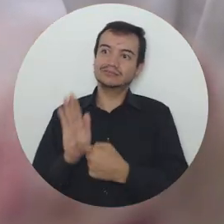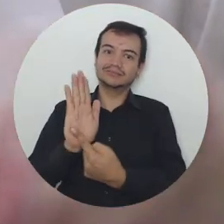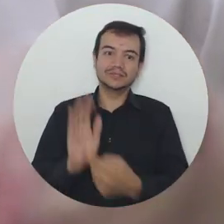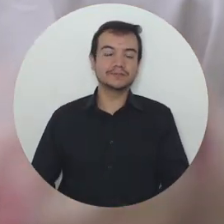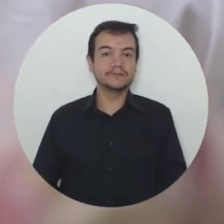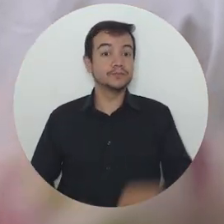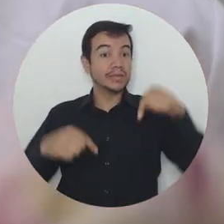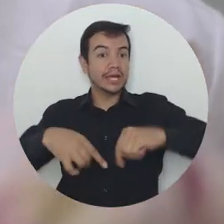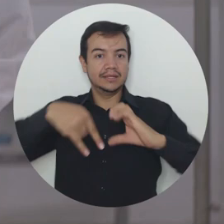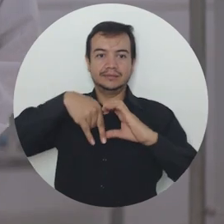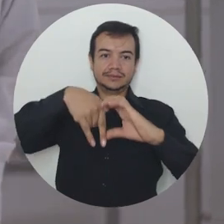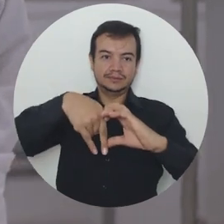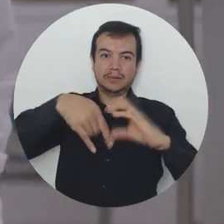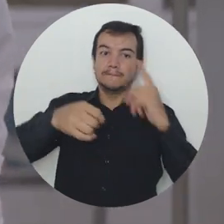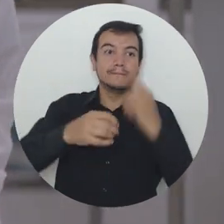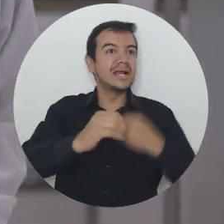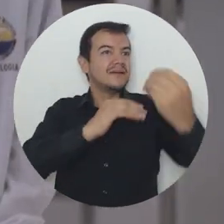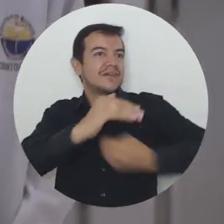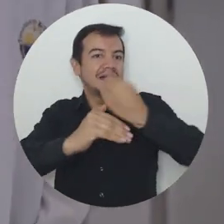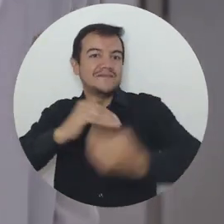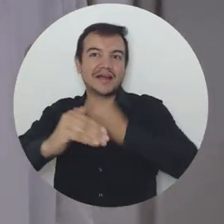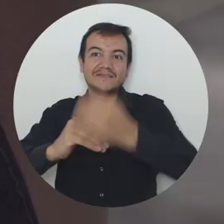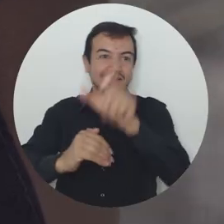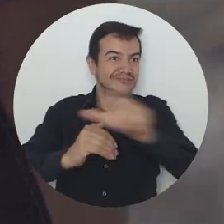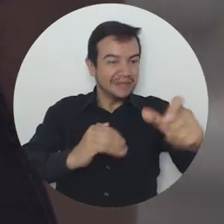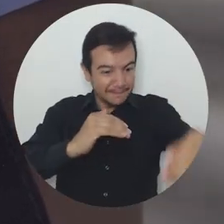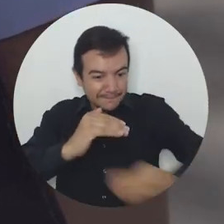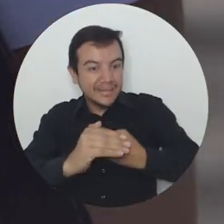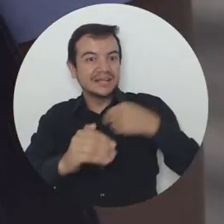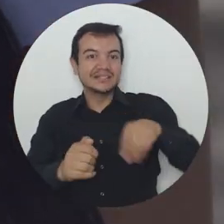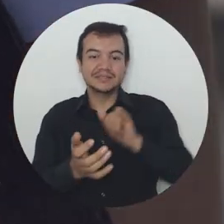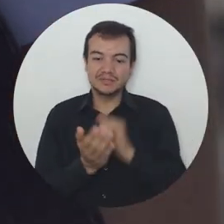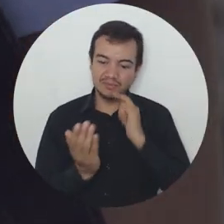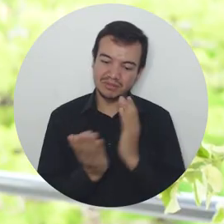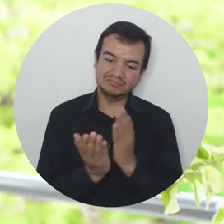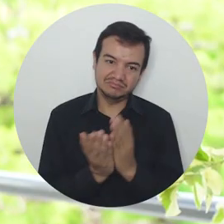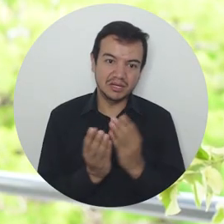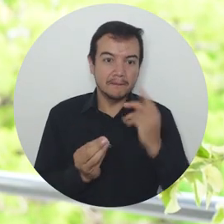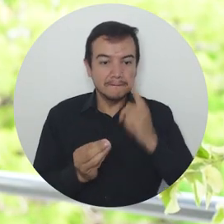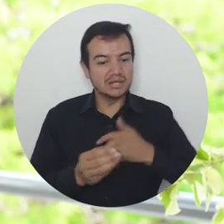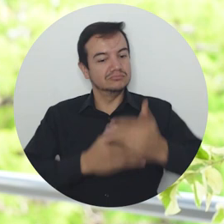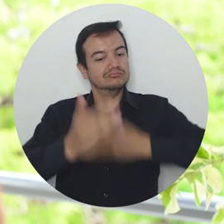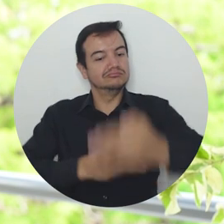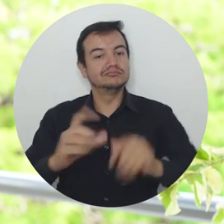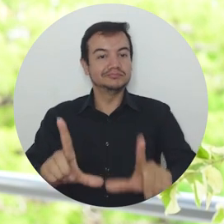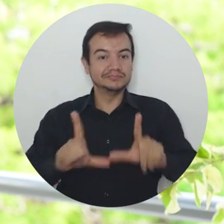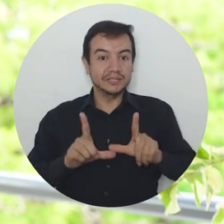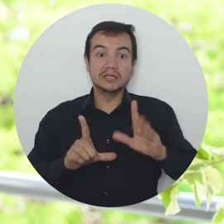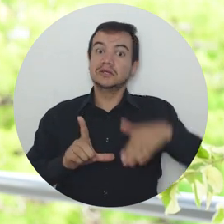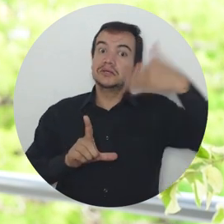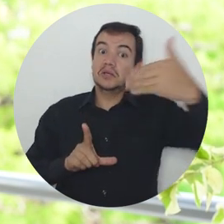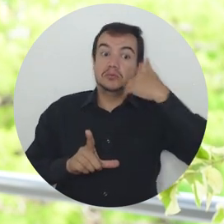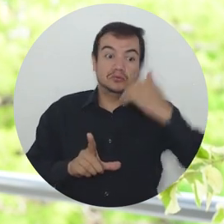el compromiso para que nuestros estudiantes reciban aquí en el centro todo el apoyo para que puedan culminar no solamente sus